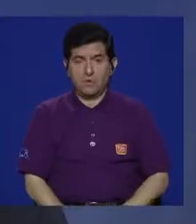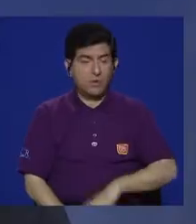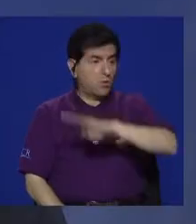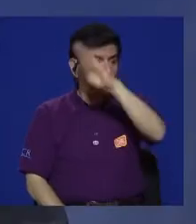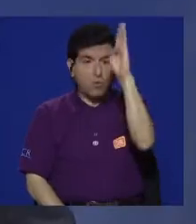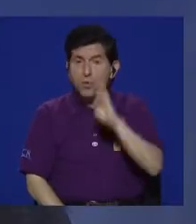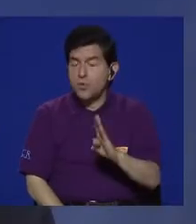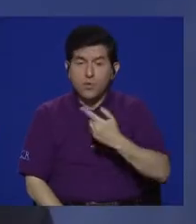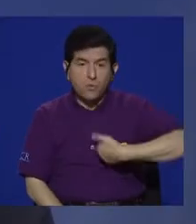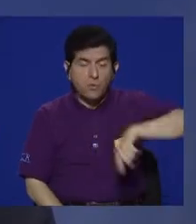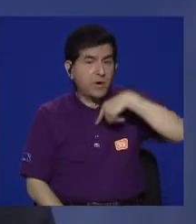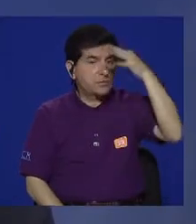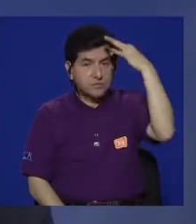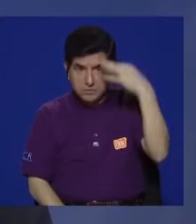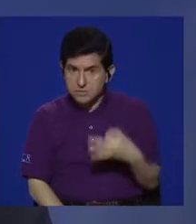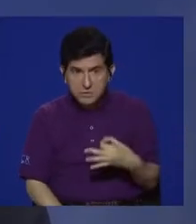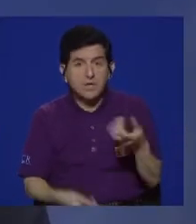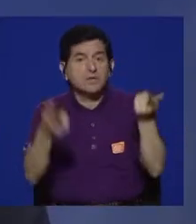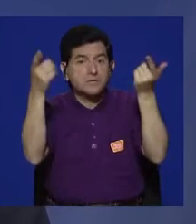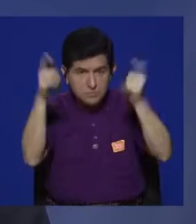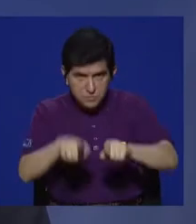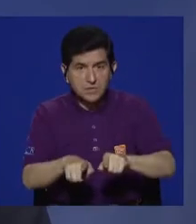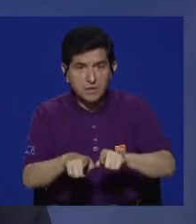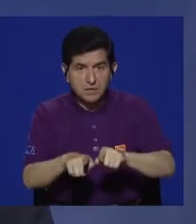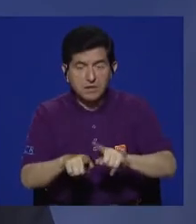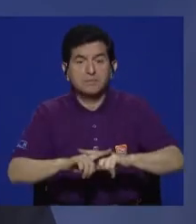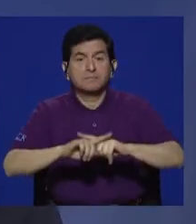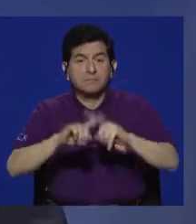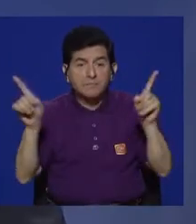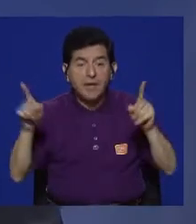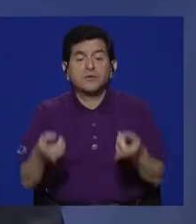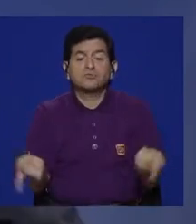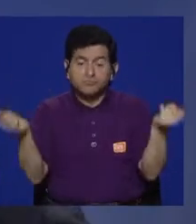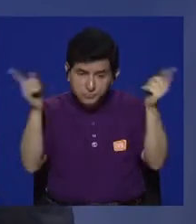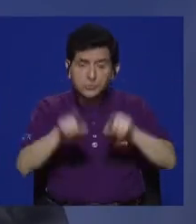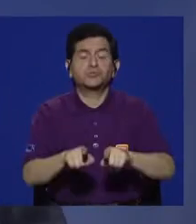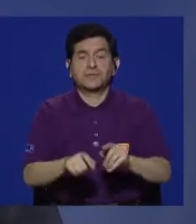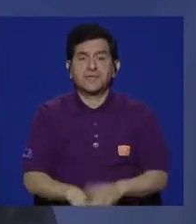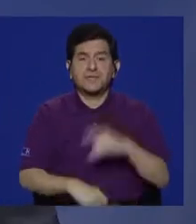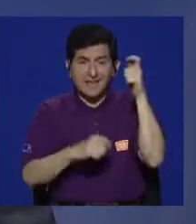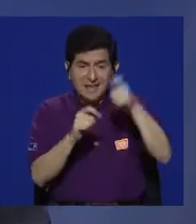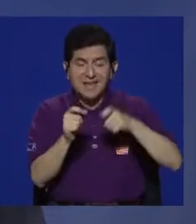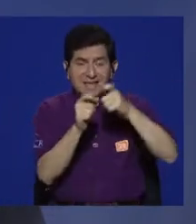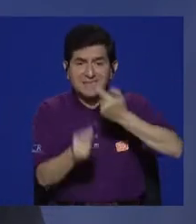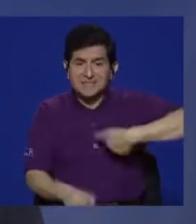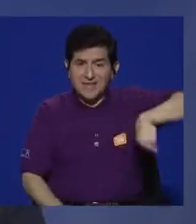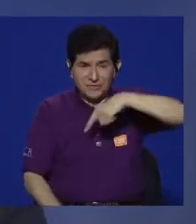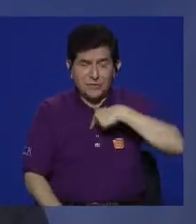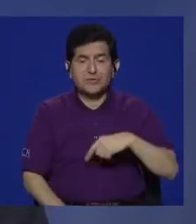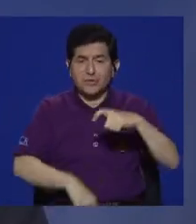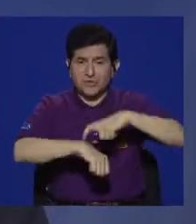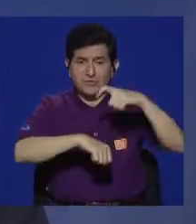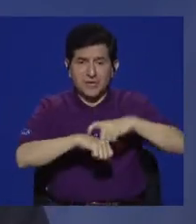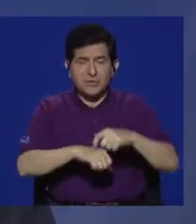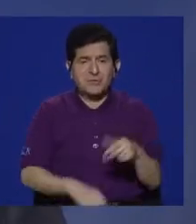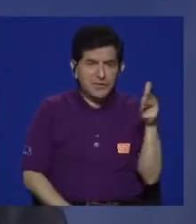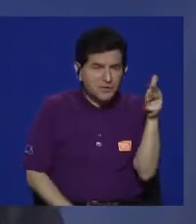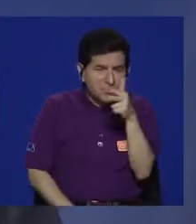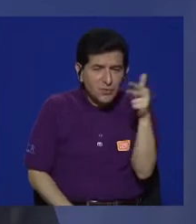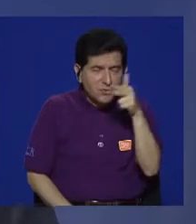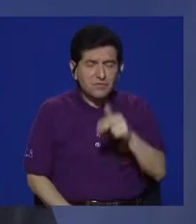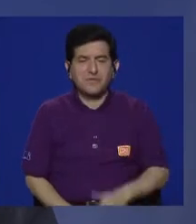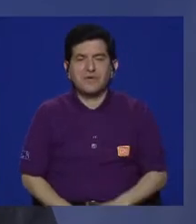que nunca nos hubiéramos imaginado que iba a ocurrir, pero ocurre. Y justo cuando íbamos a grabar el documental.